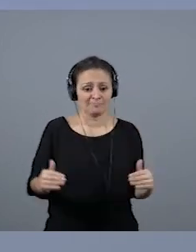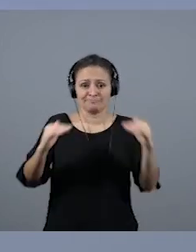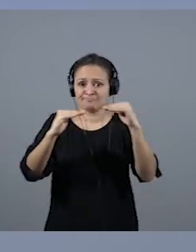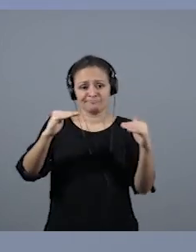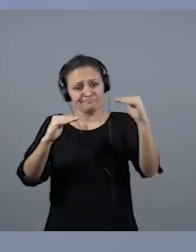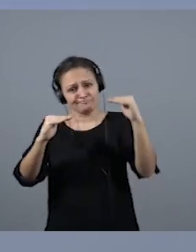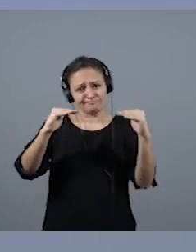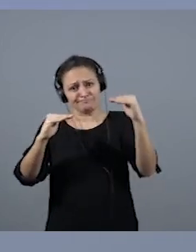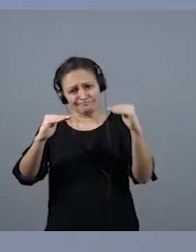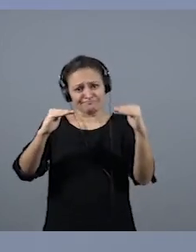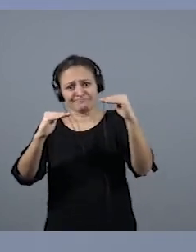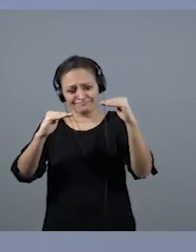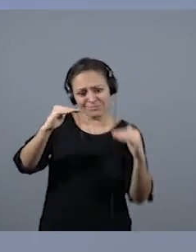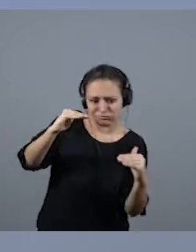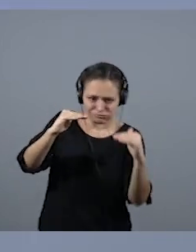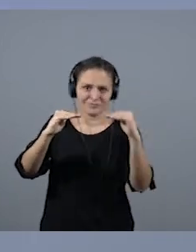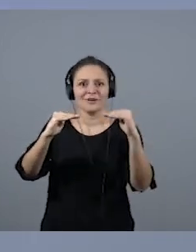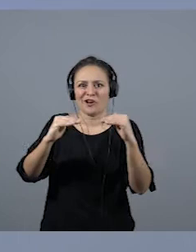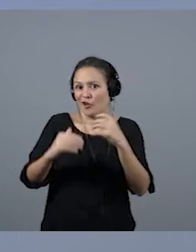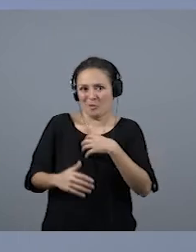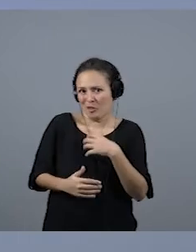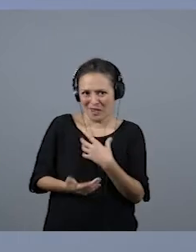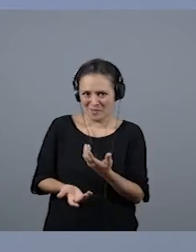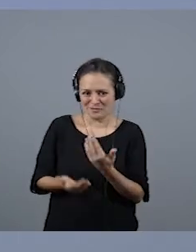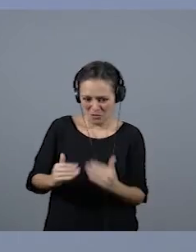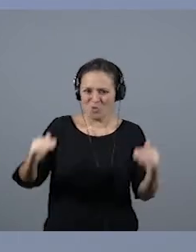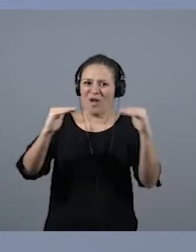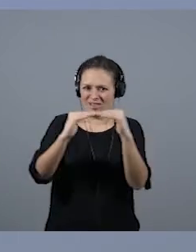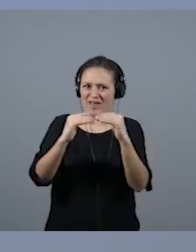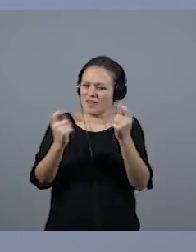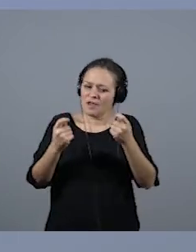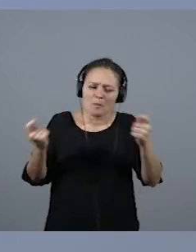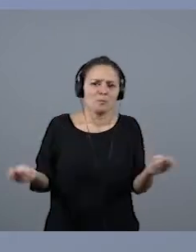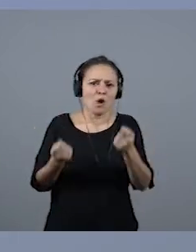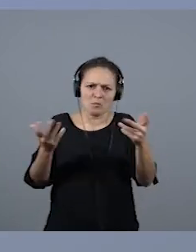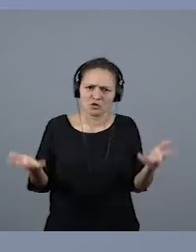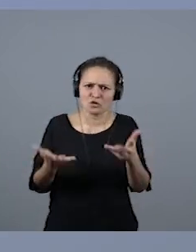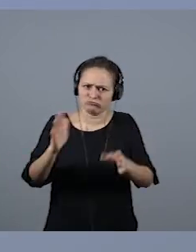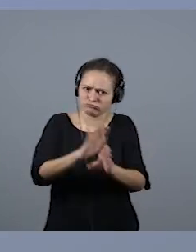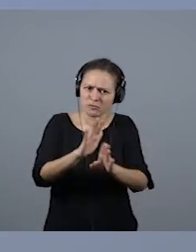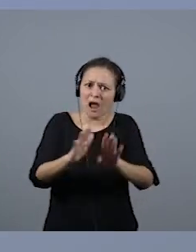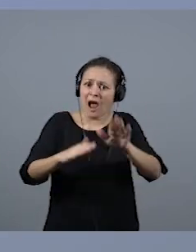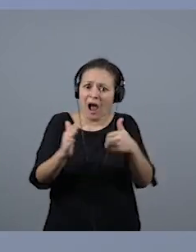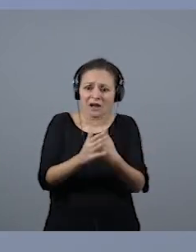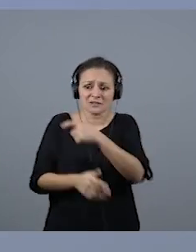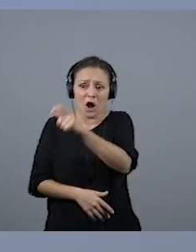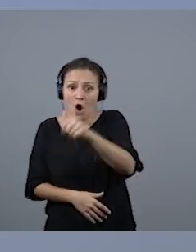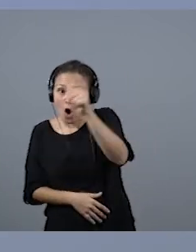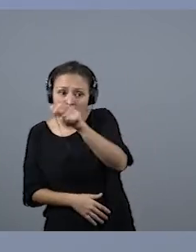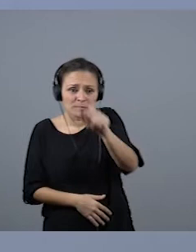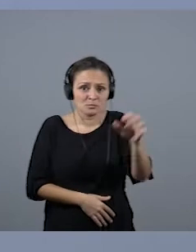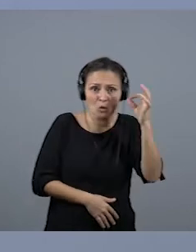tendremos que seguir promocionando hasta que el punto de partida sea el mismo para hombres y para mujeres.